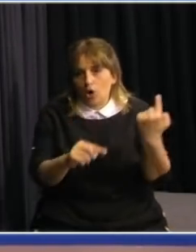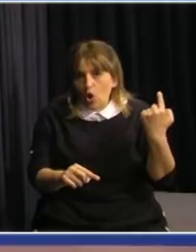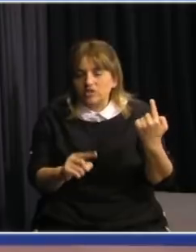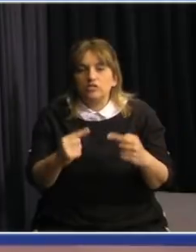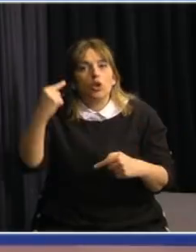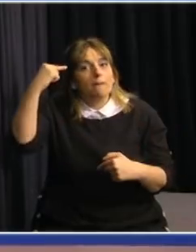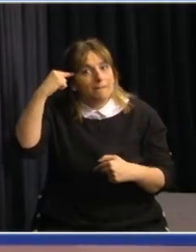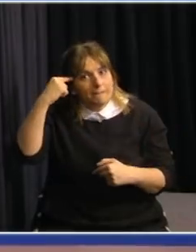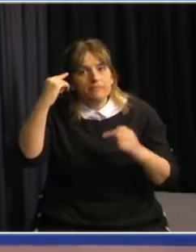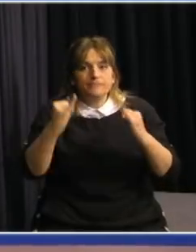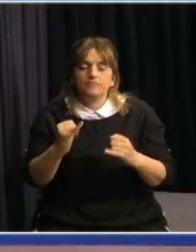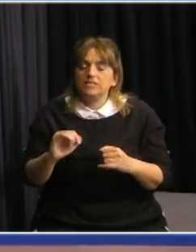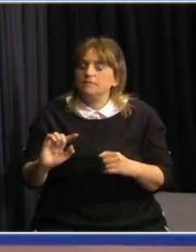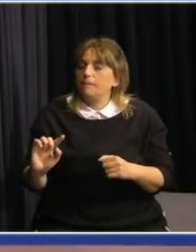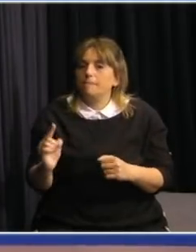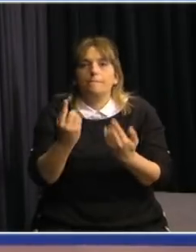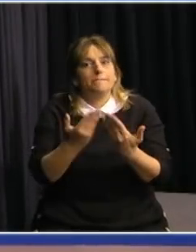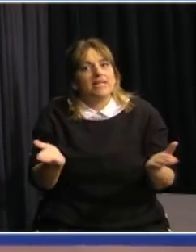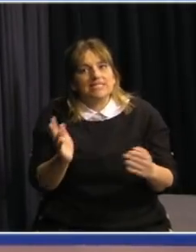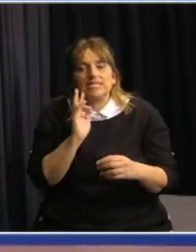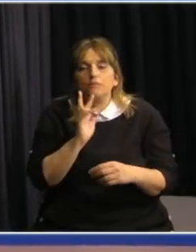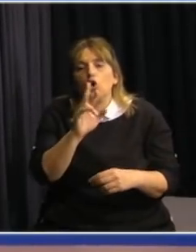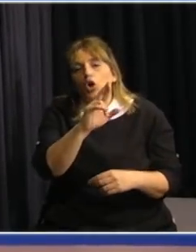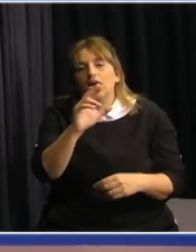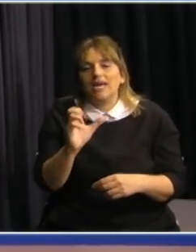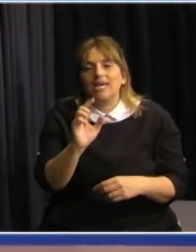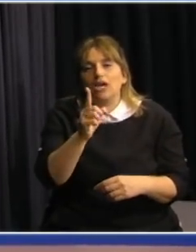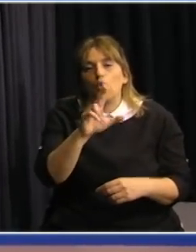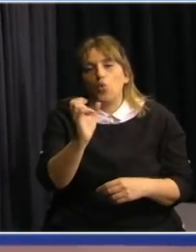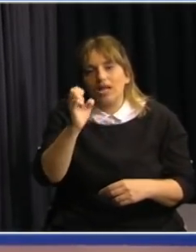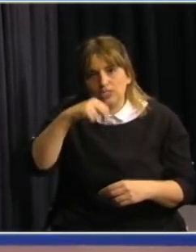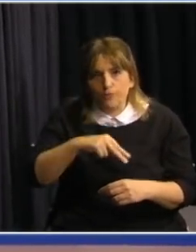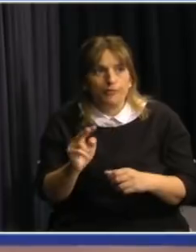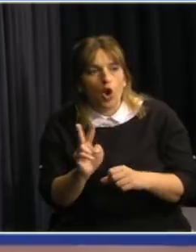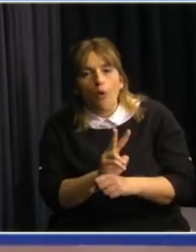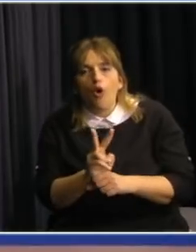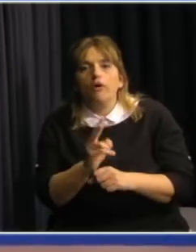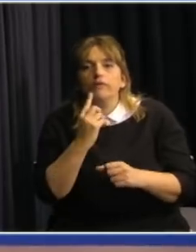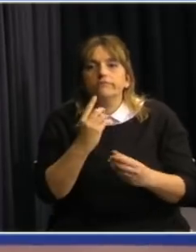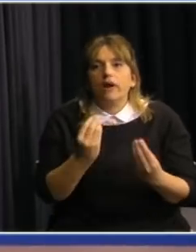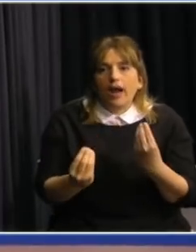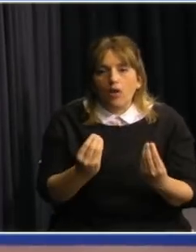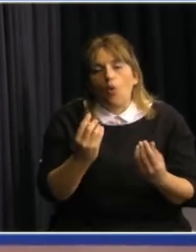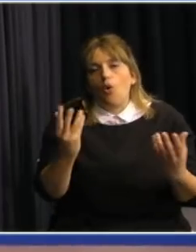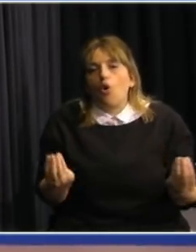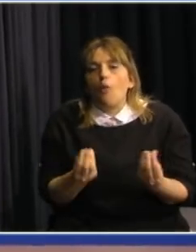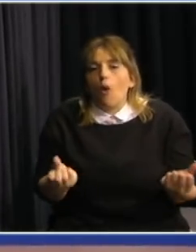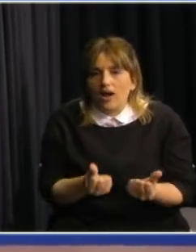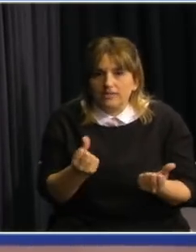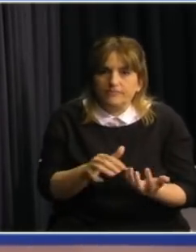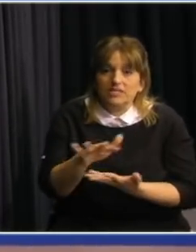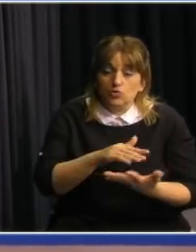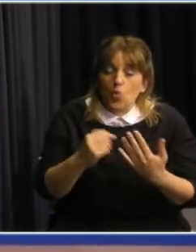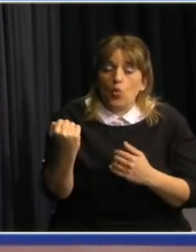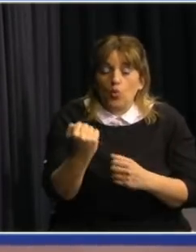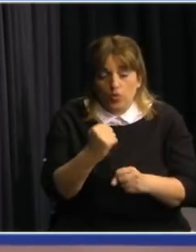pensamos que el principio de regulación toma un rol absolutamente fundamental. En relación al